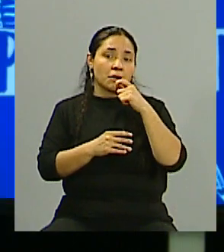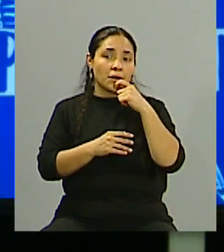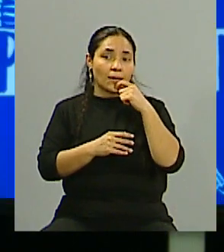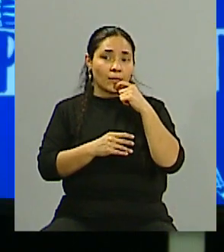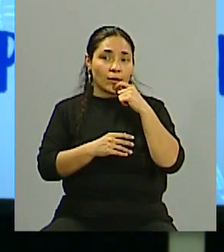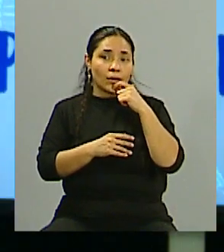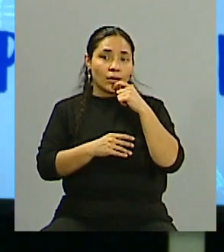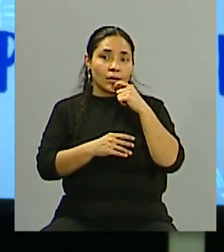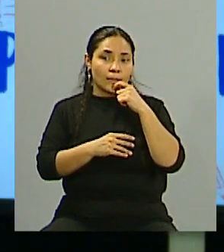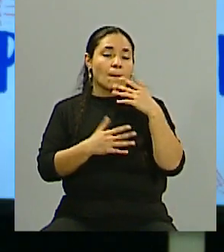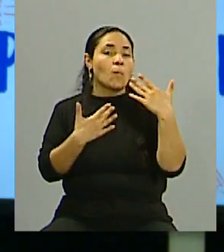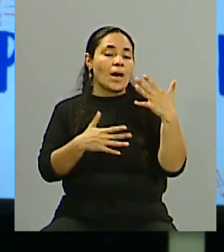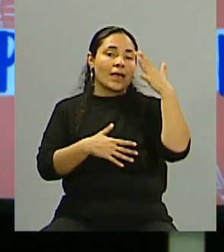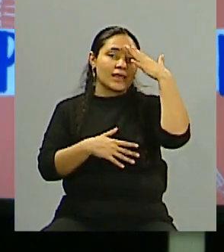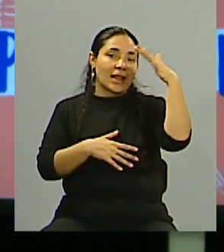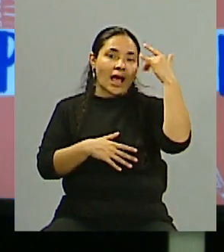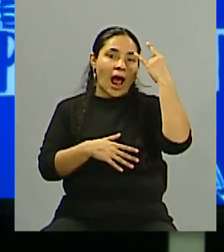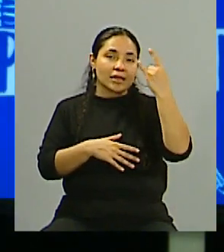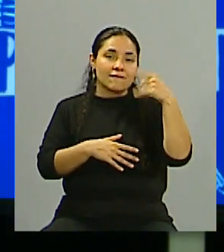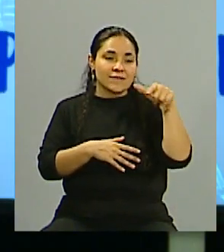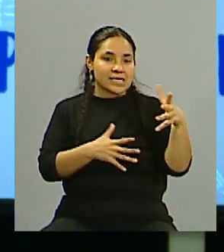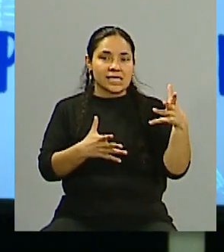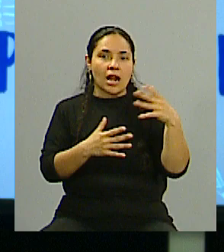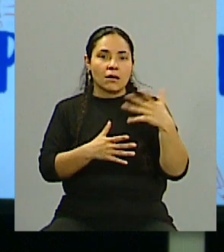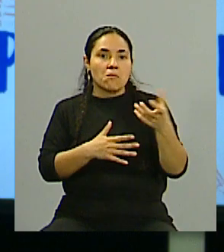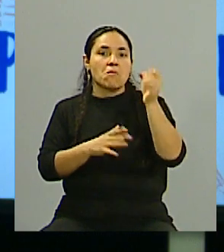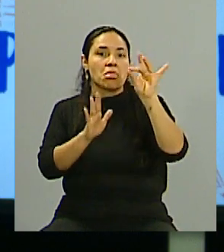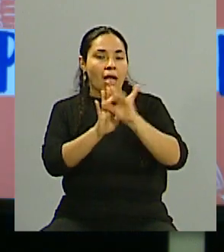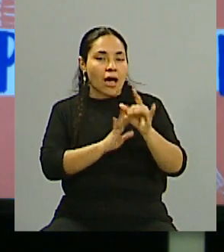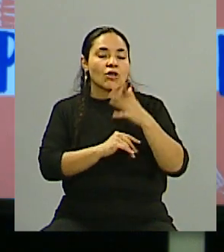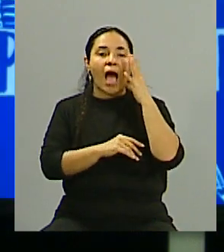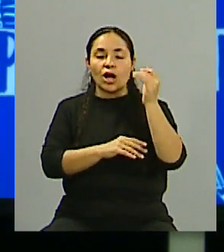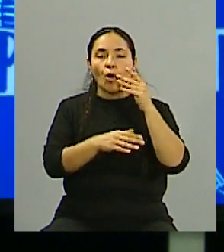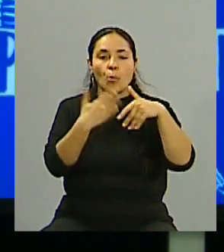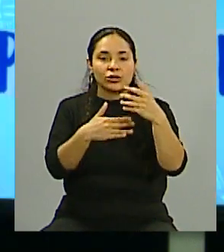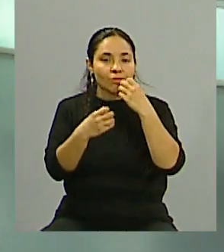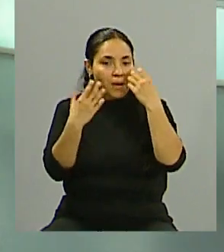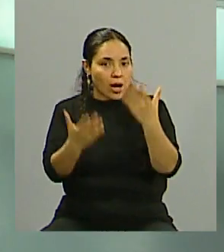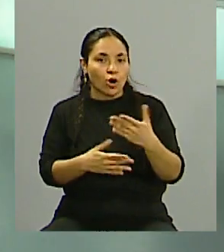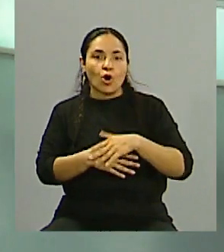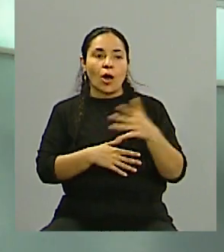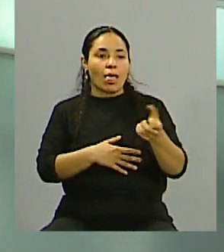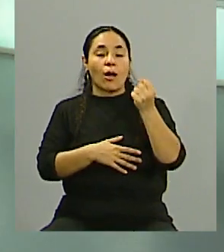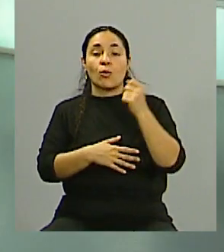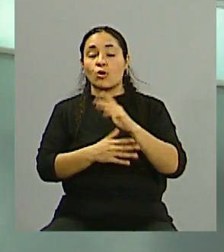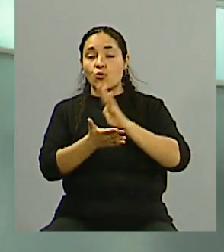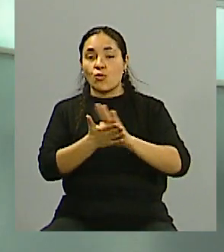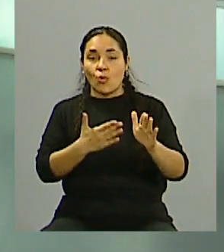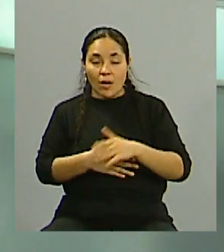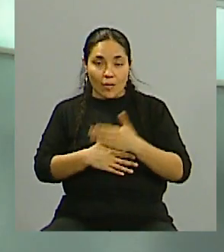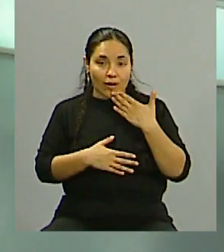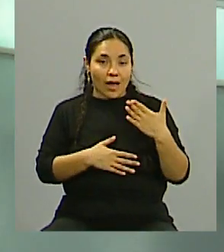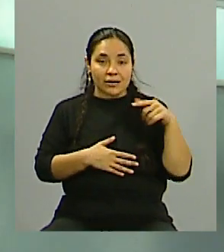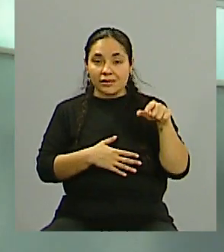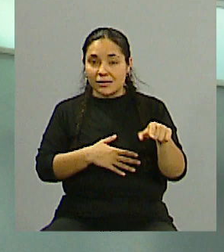va a tener seguro una herramienta de inteligencia artificial que detectó un dato, que mejoró un proceso o que descubrió algo. Ahora, ¿qué hacemos